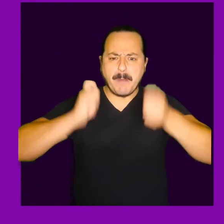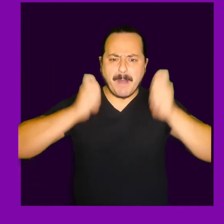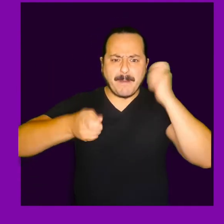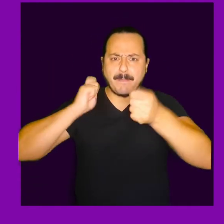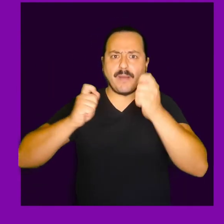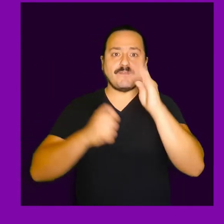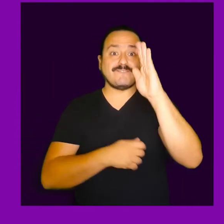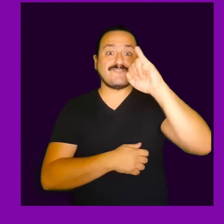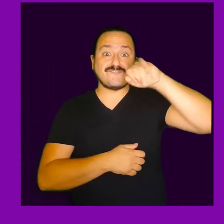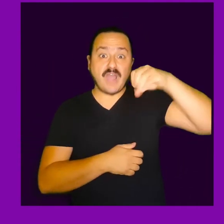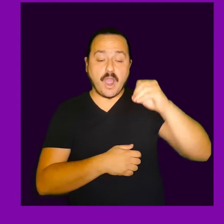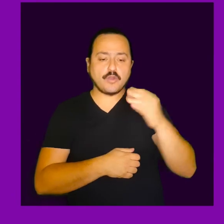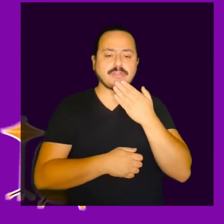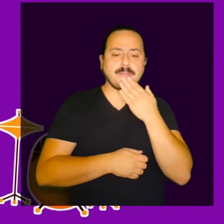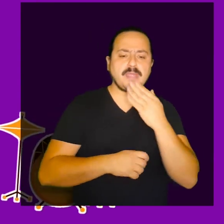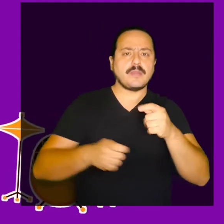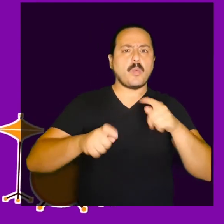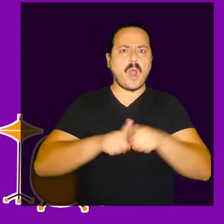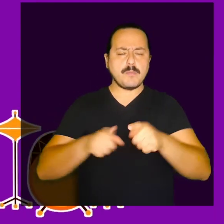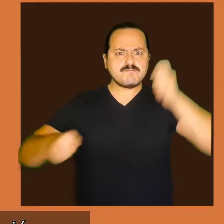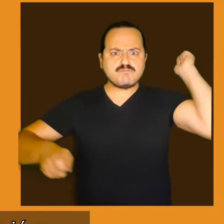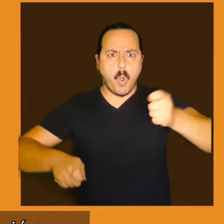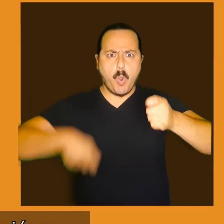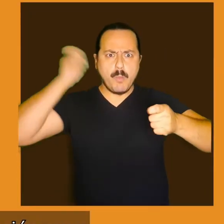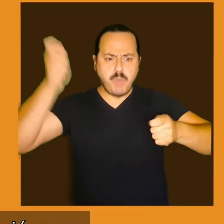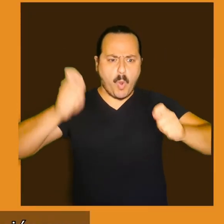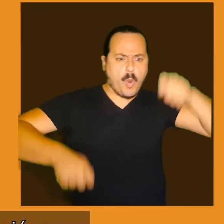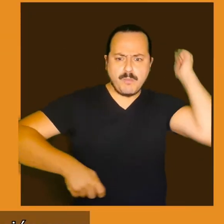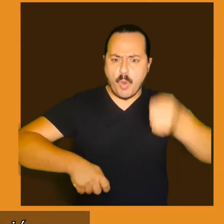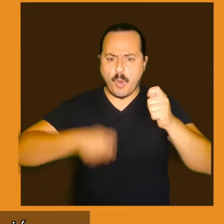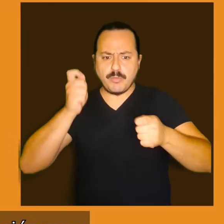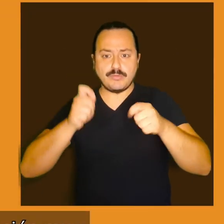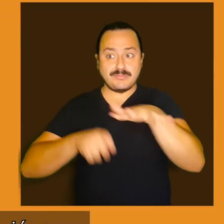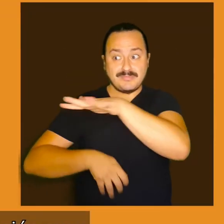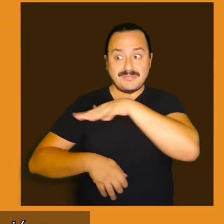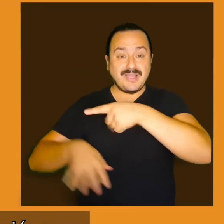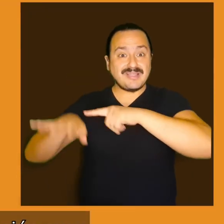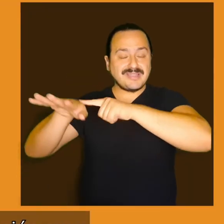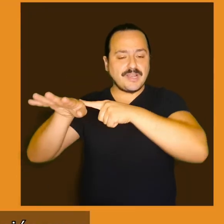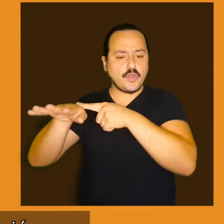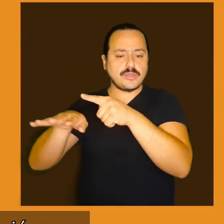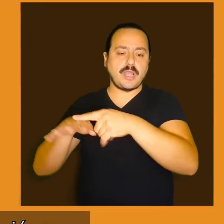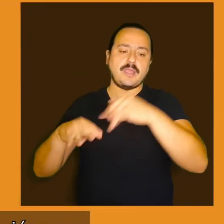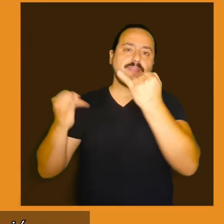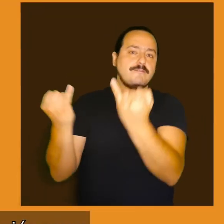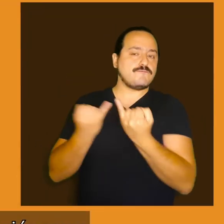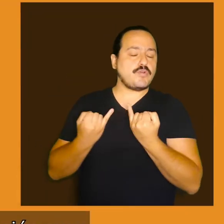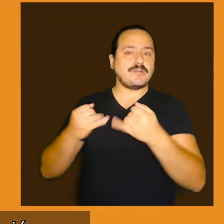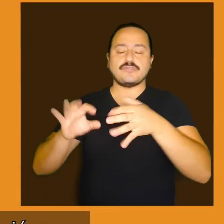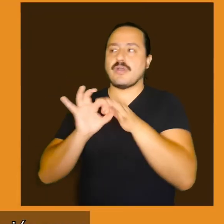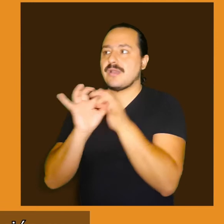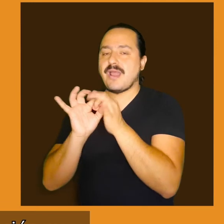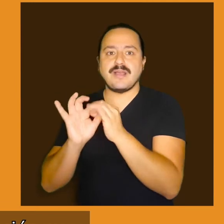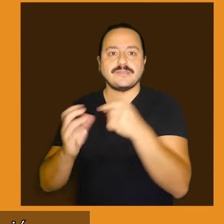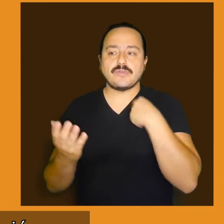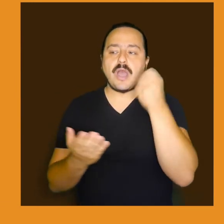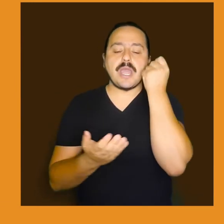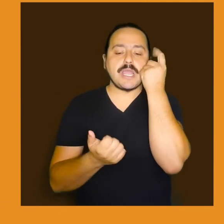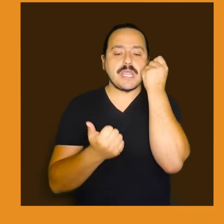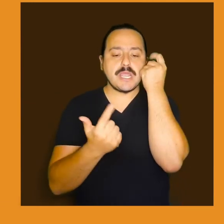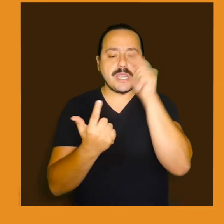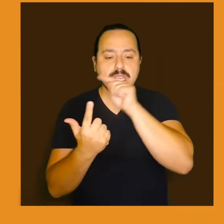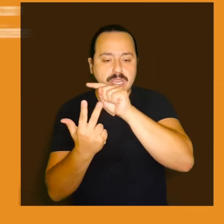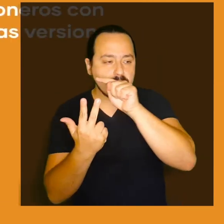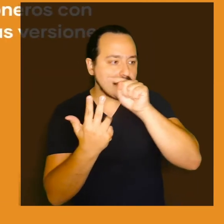su ecualización. La potencia de la batería. La tecnología hoy nos provee de información muy valiosa para aprender canciones,